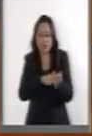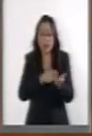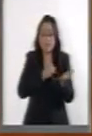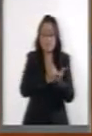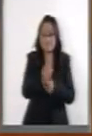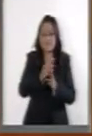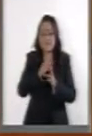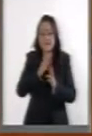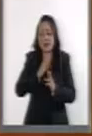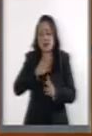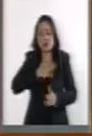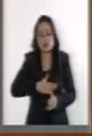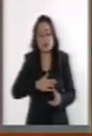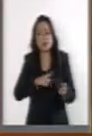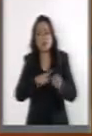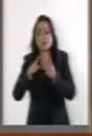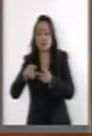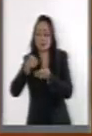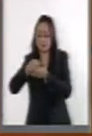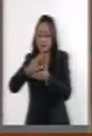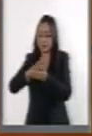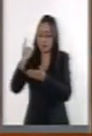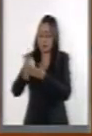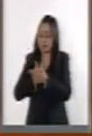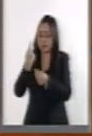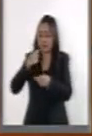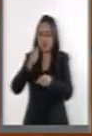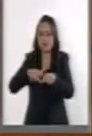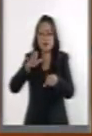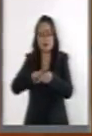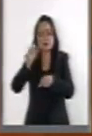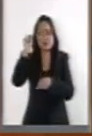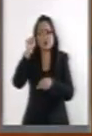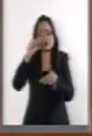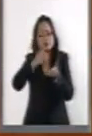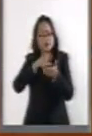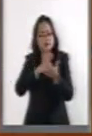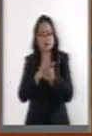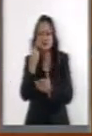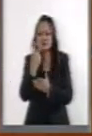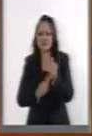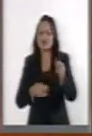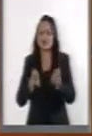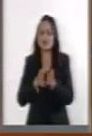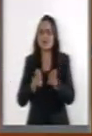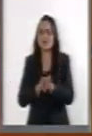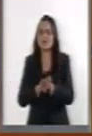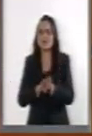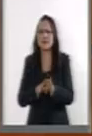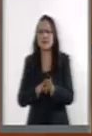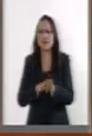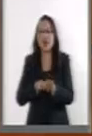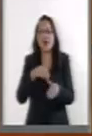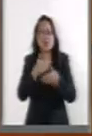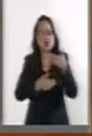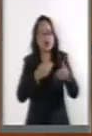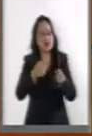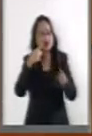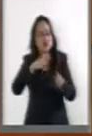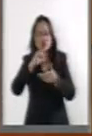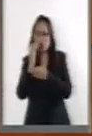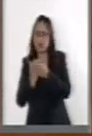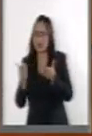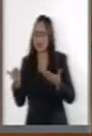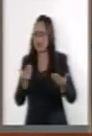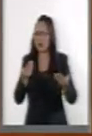alternativa y registro o padrón administrativo de sindicatos, sus procesos administrativos internos y de contratos